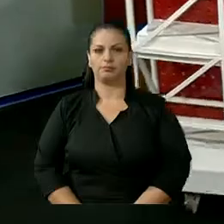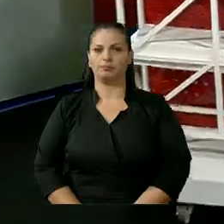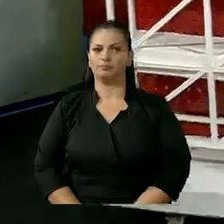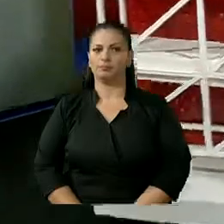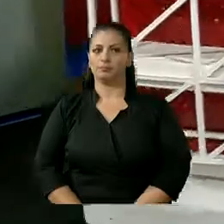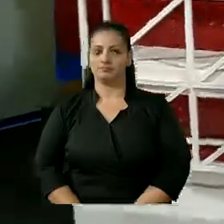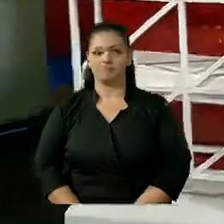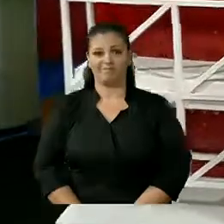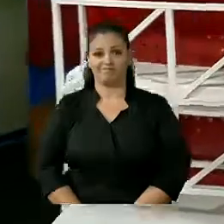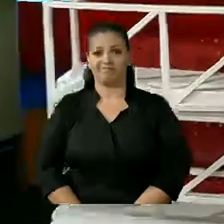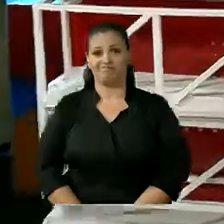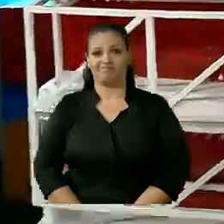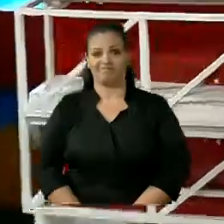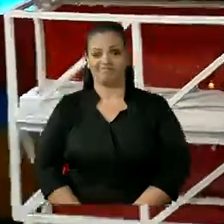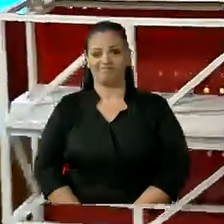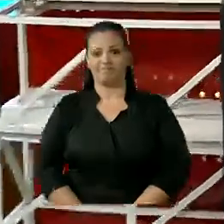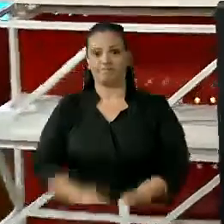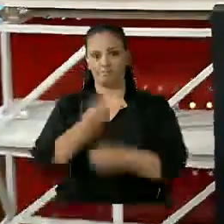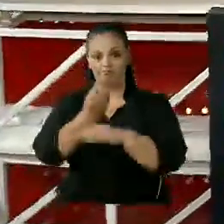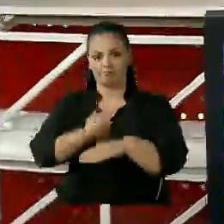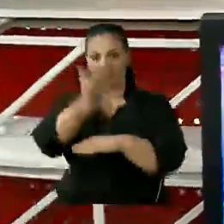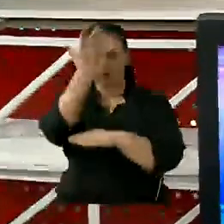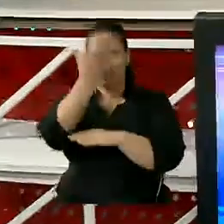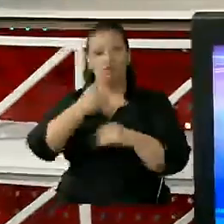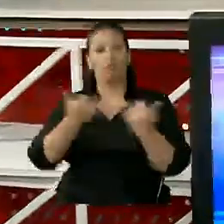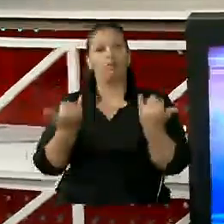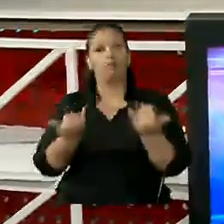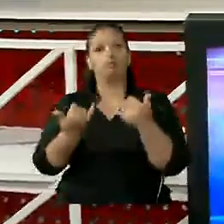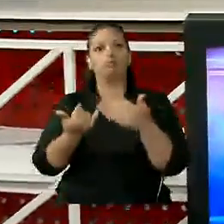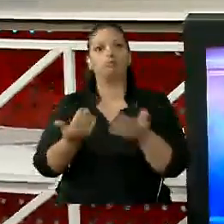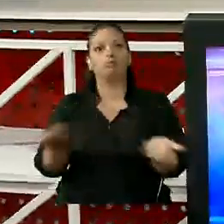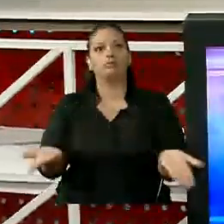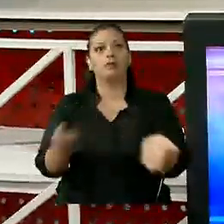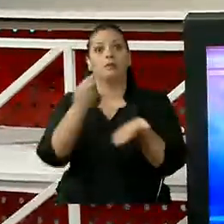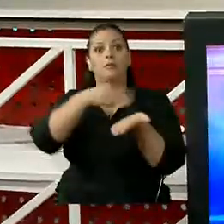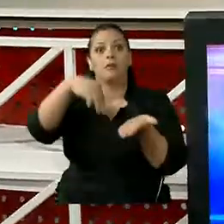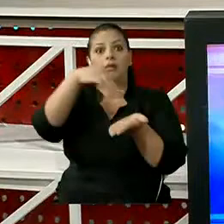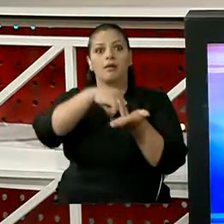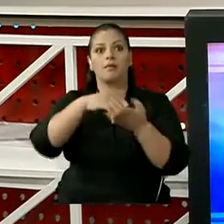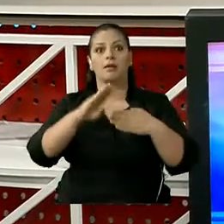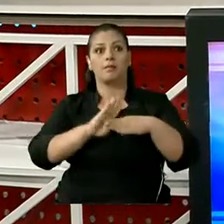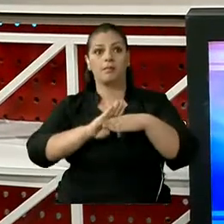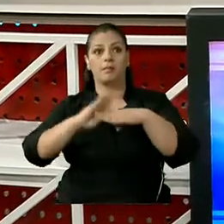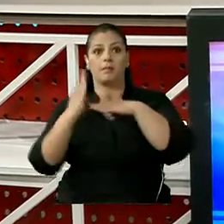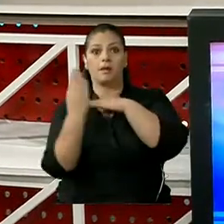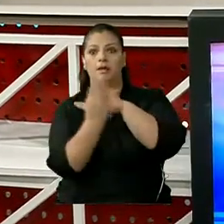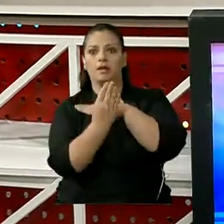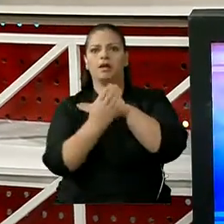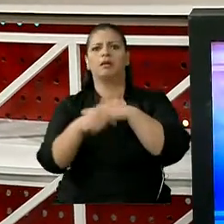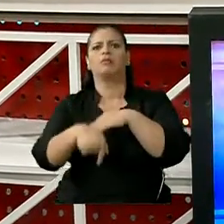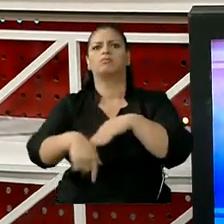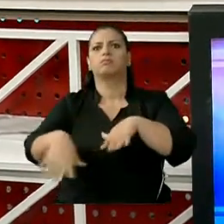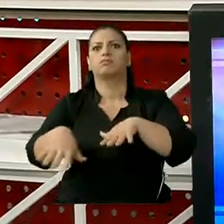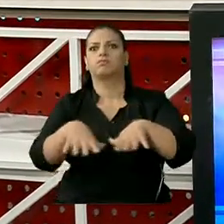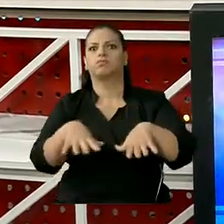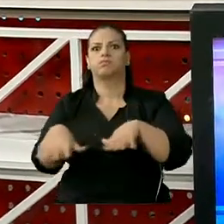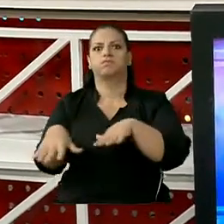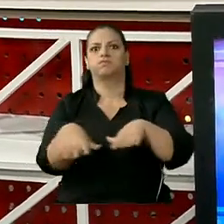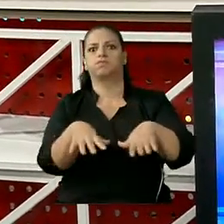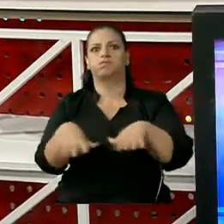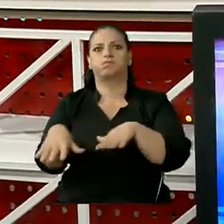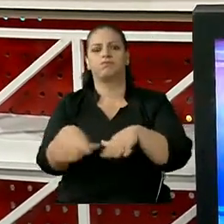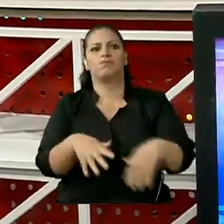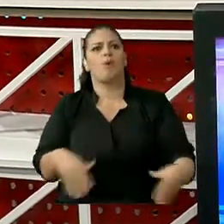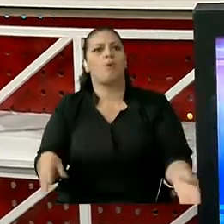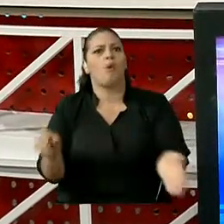La tierra sigue temblando, lo hice ya esta vez en Bahía de Caracas, también en otros sectores de Manaví. A ver, productor, a ver si pones los Twitter o